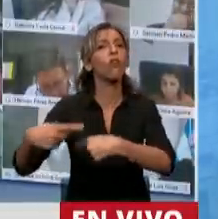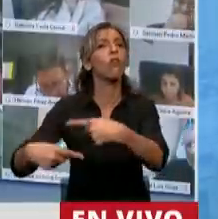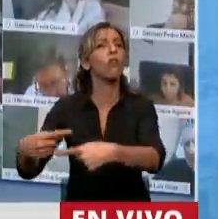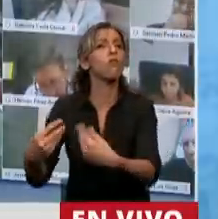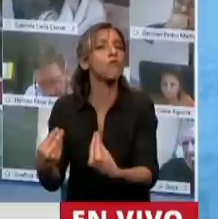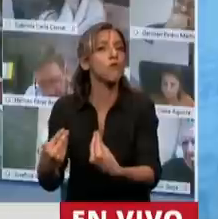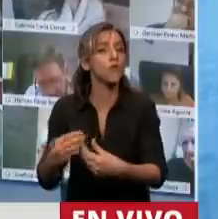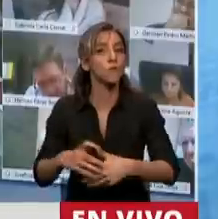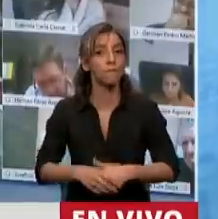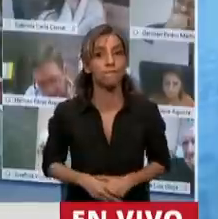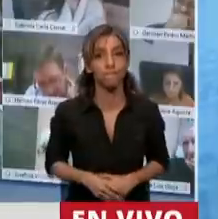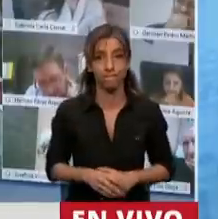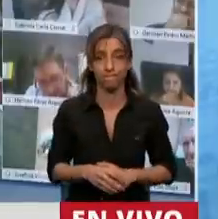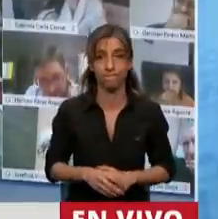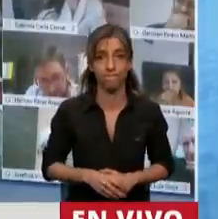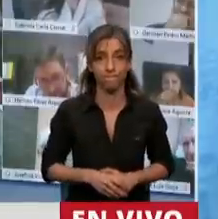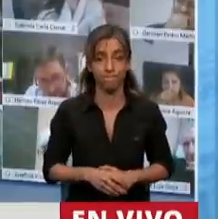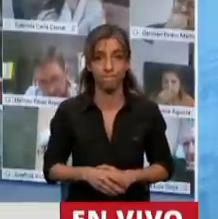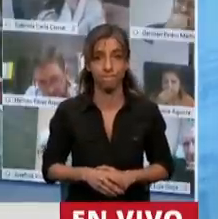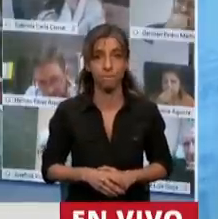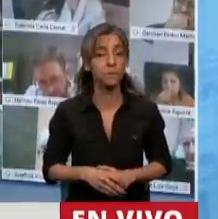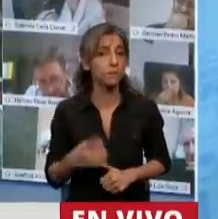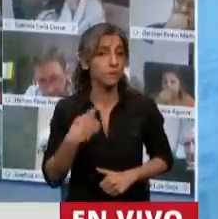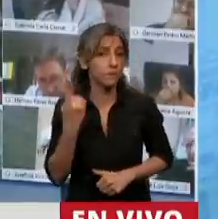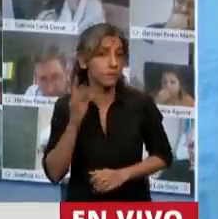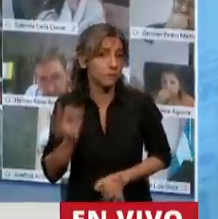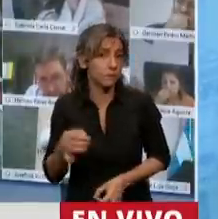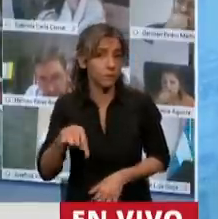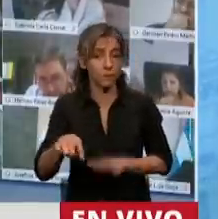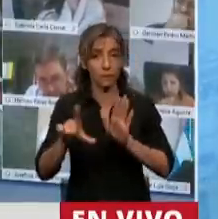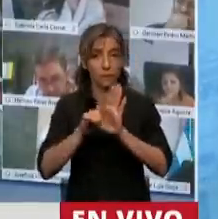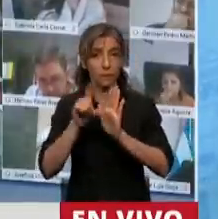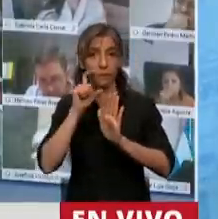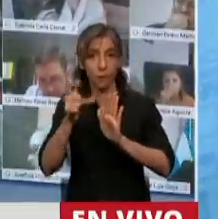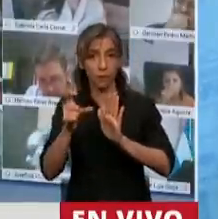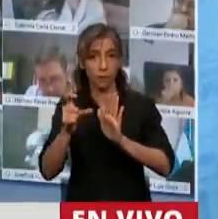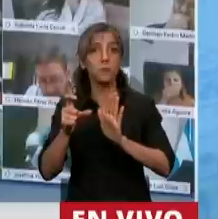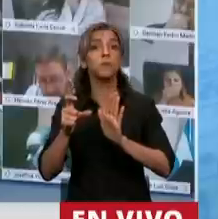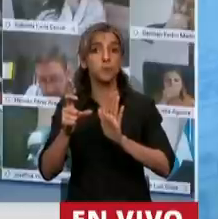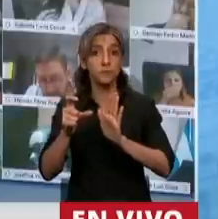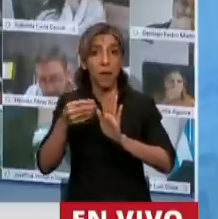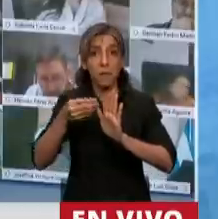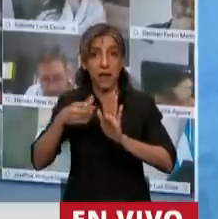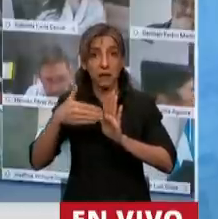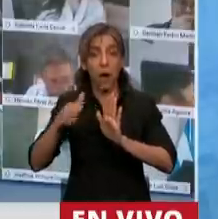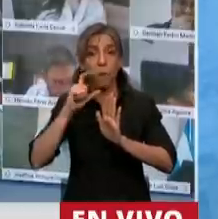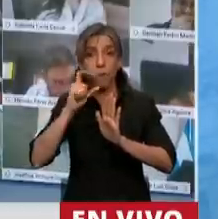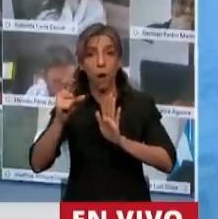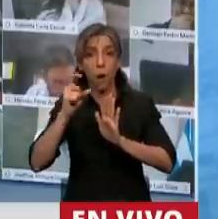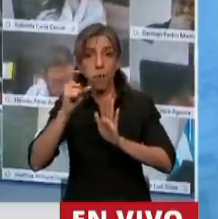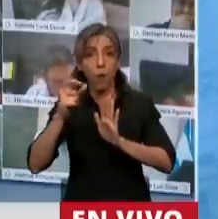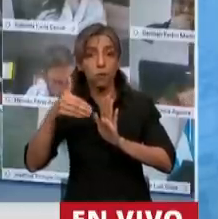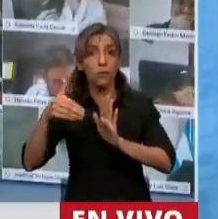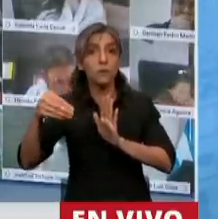Estas violaciones se inician, pero no sabemos dónde terminan, Presidente. Los procesos de deterioro institucional de los